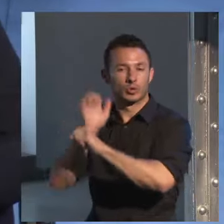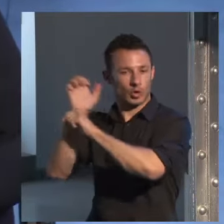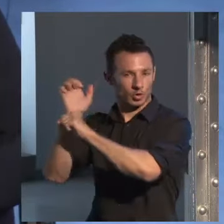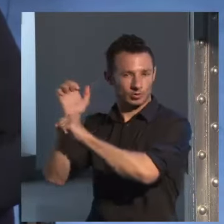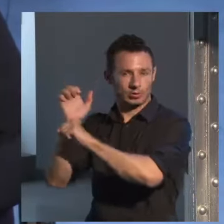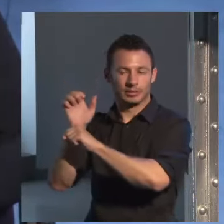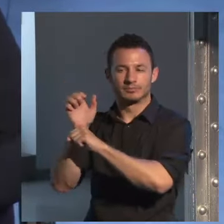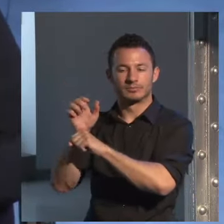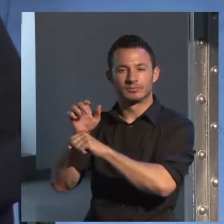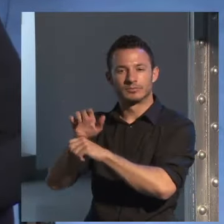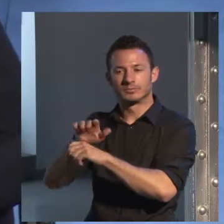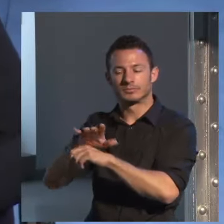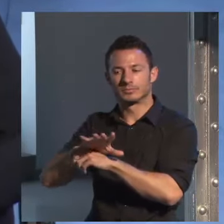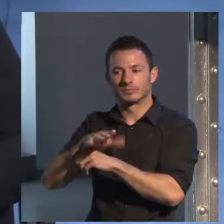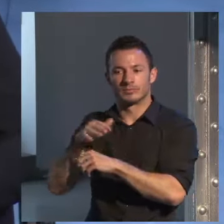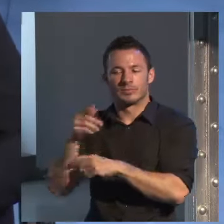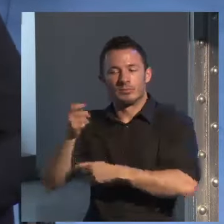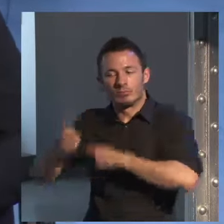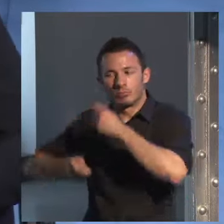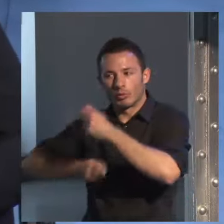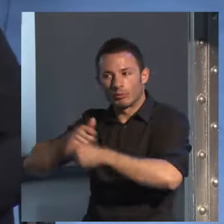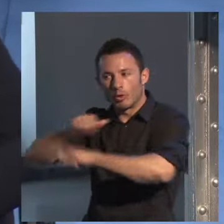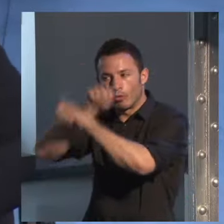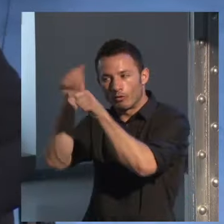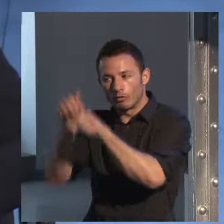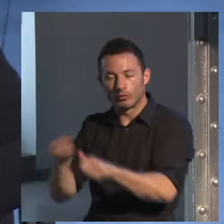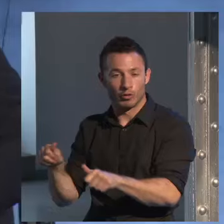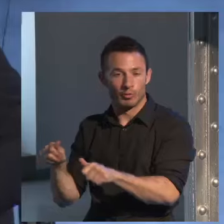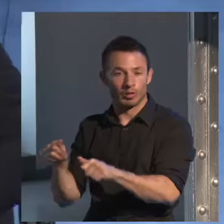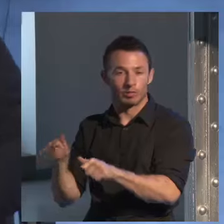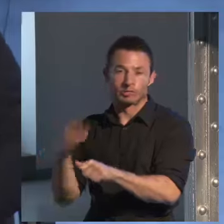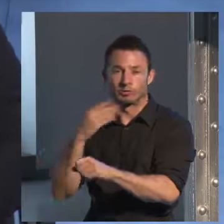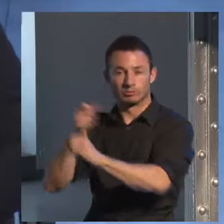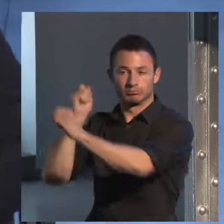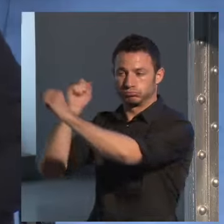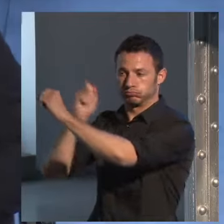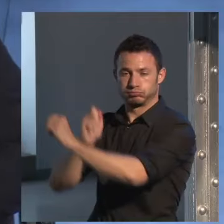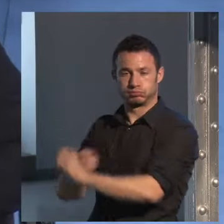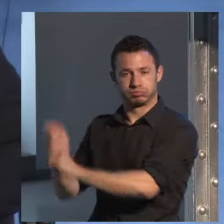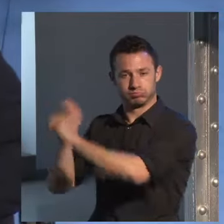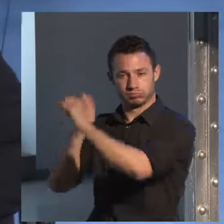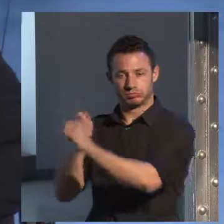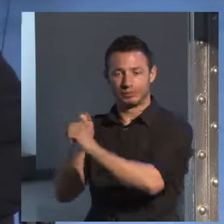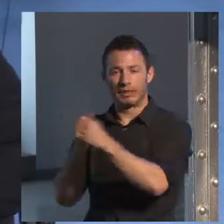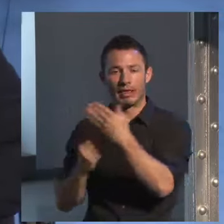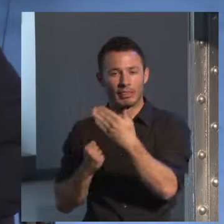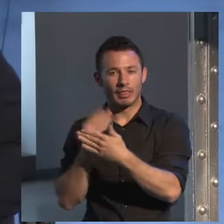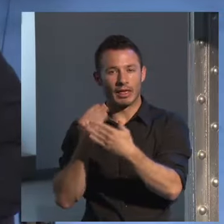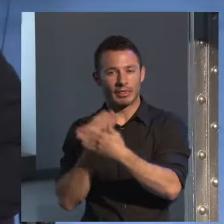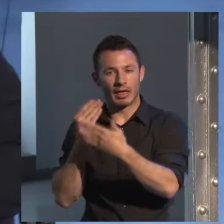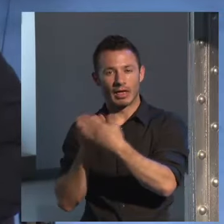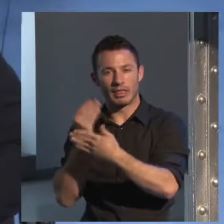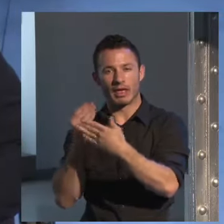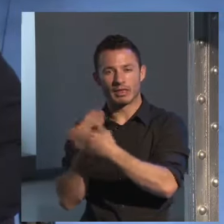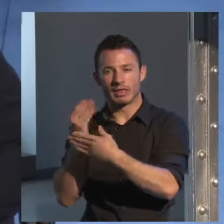y la va moldeando poco a poco o le da golpes con un escalpelo. Y día a día va